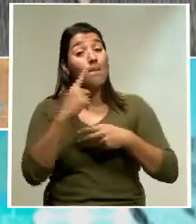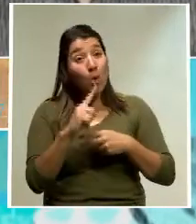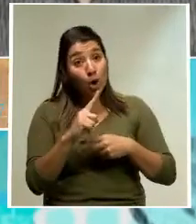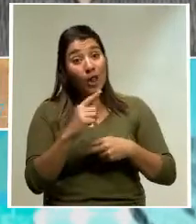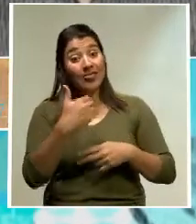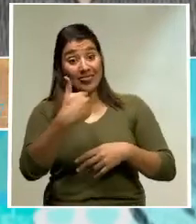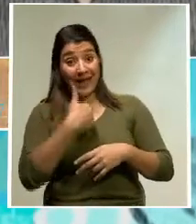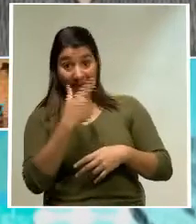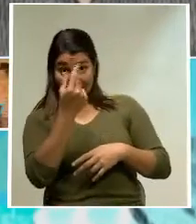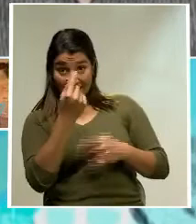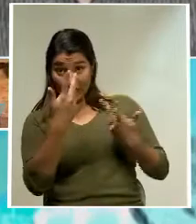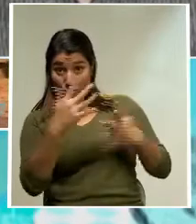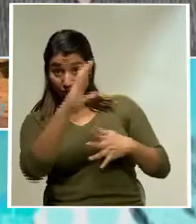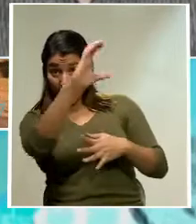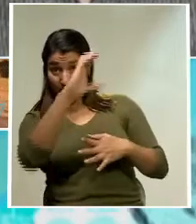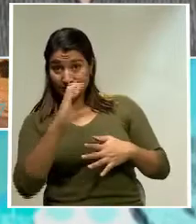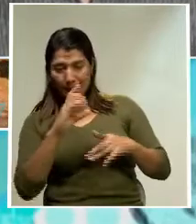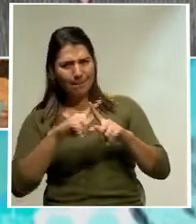tenemos ocioso?